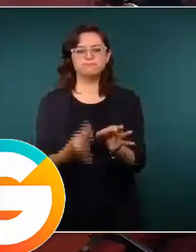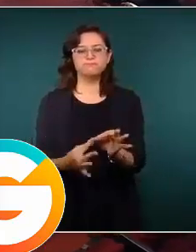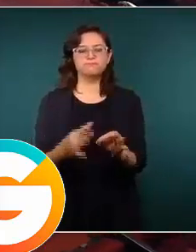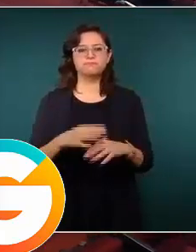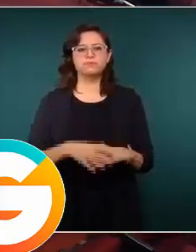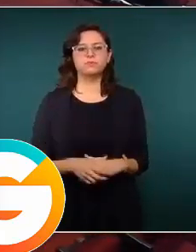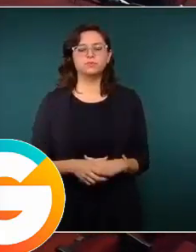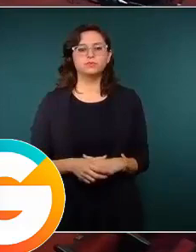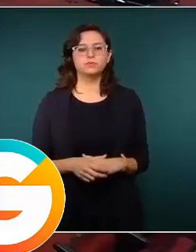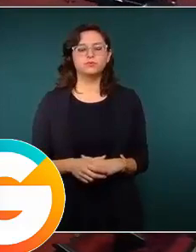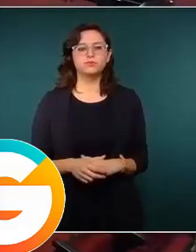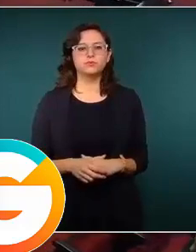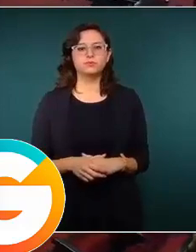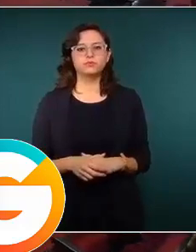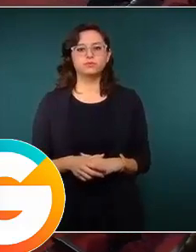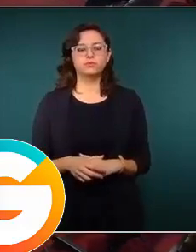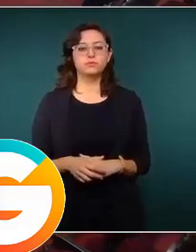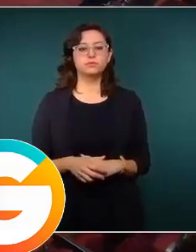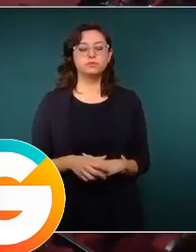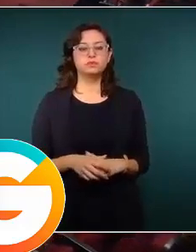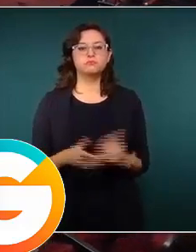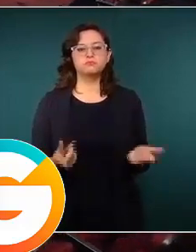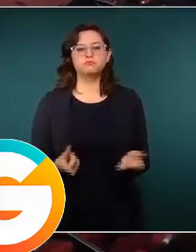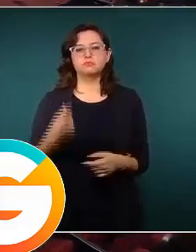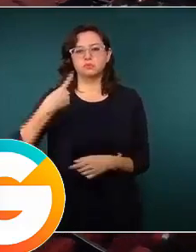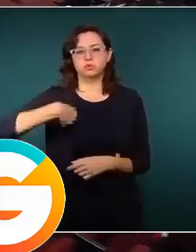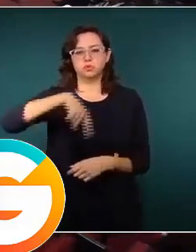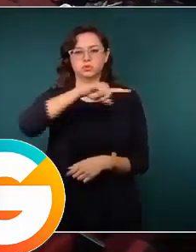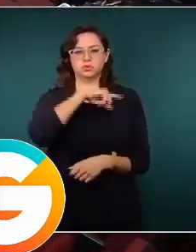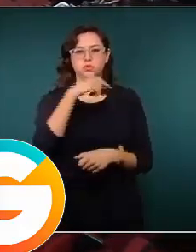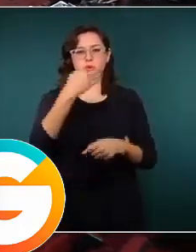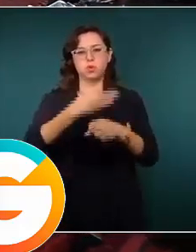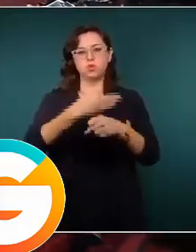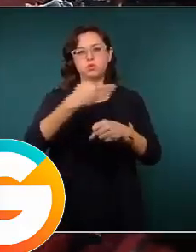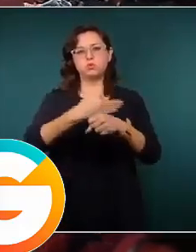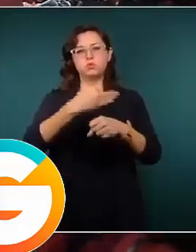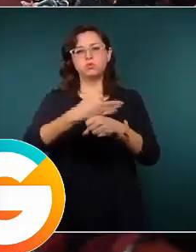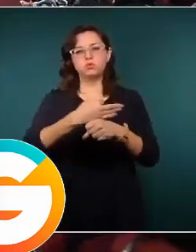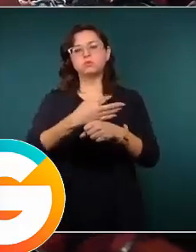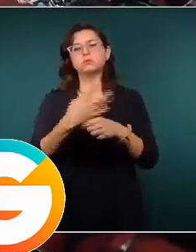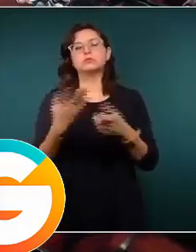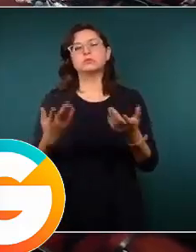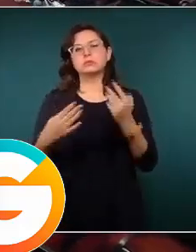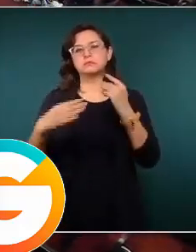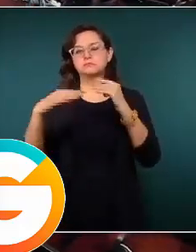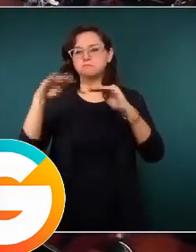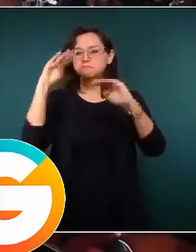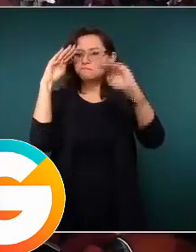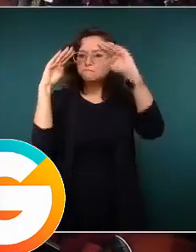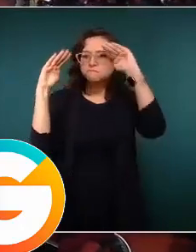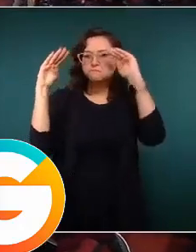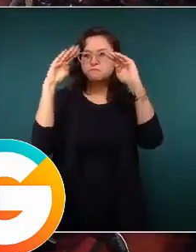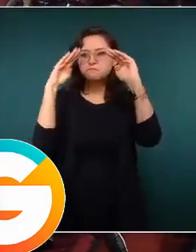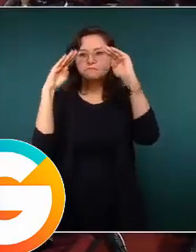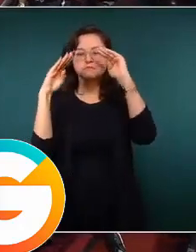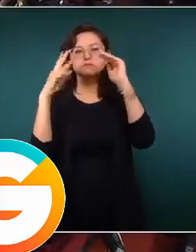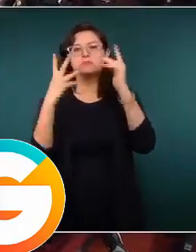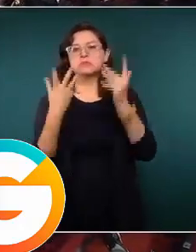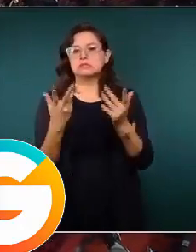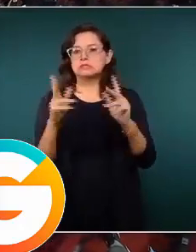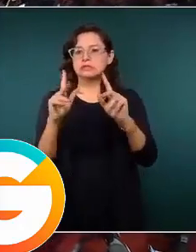analizando la situación de seguridad desde las seis